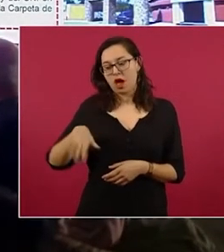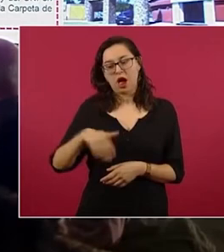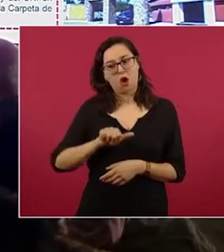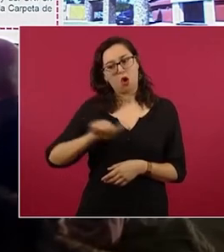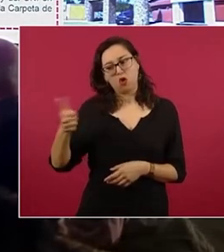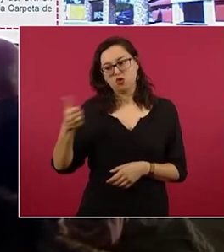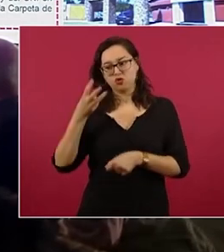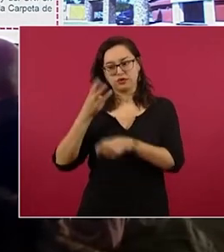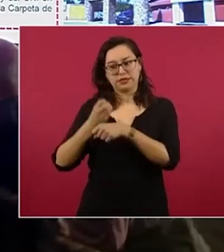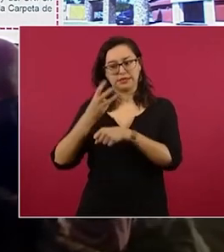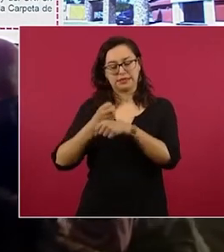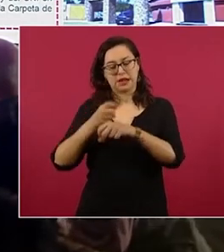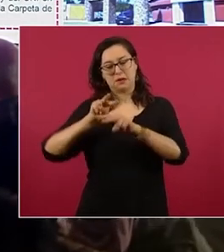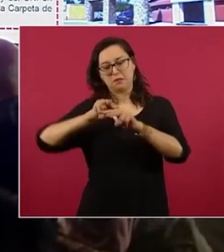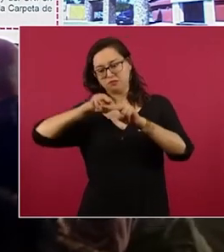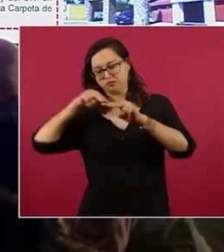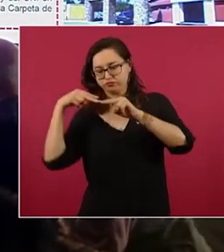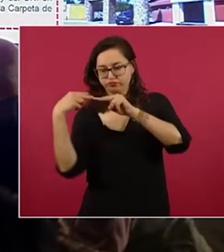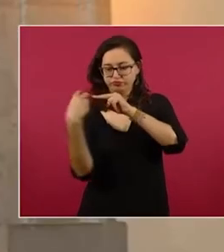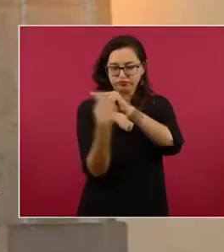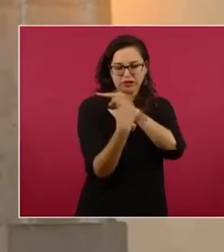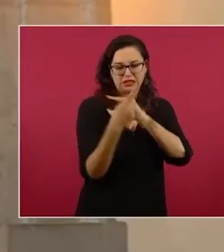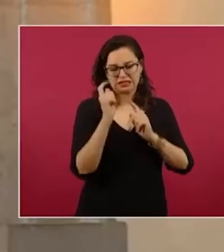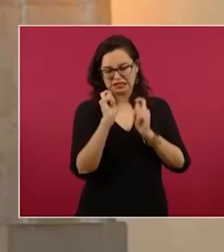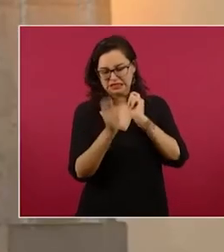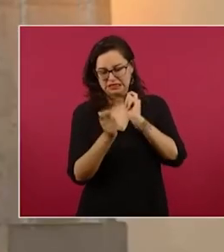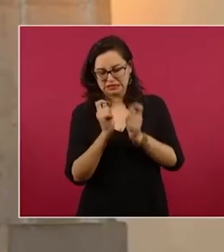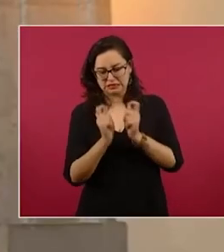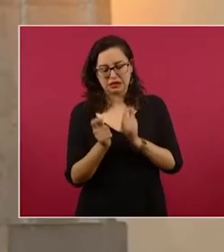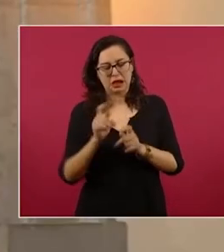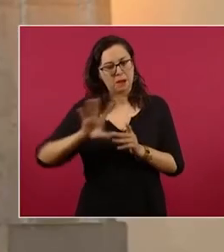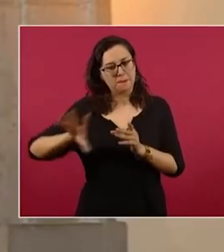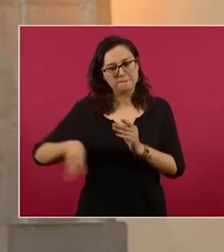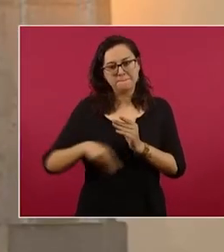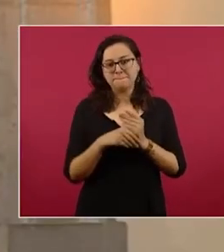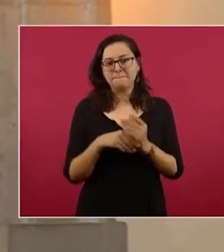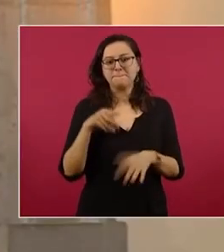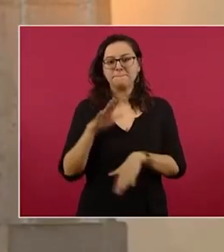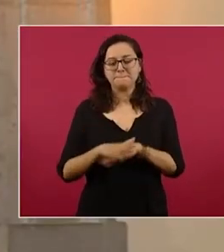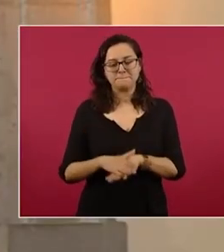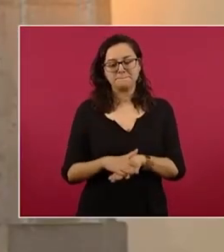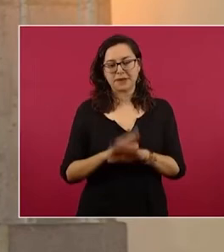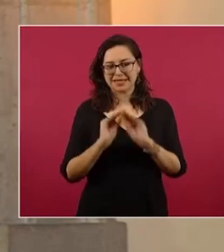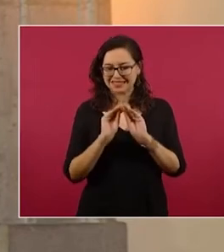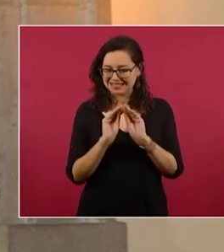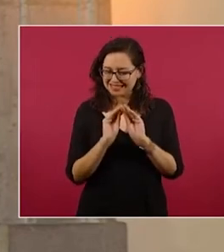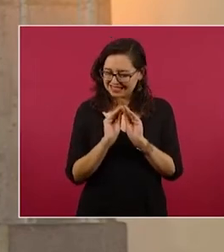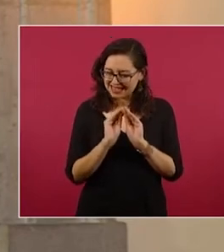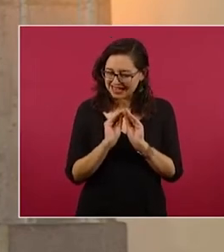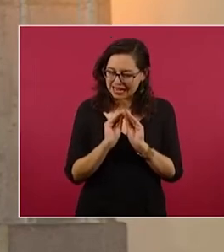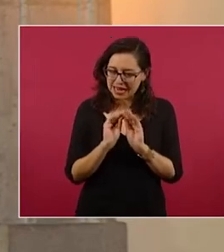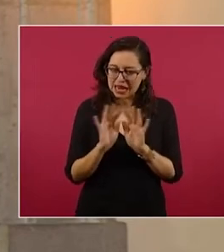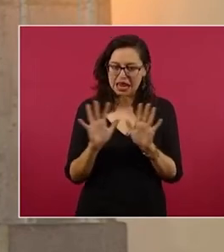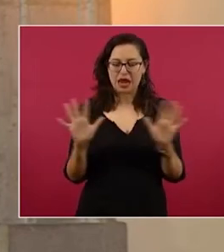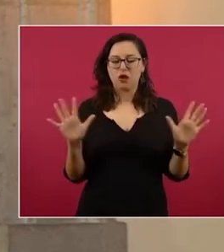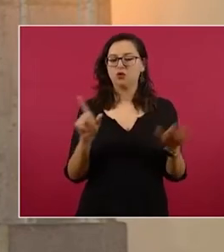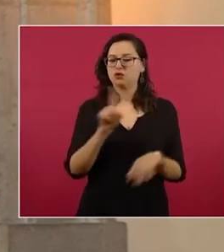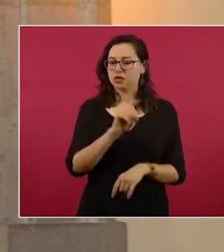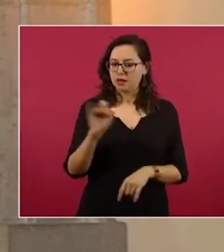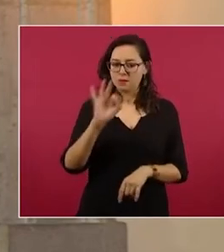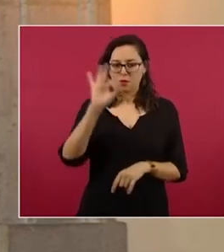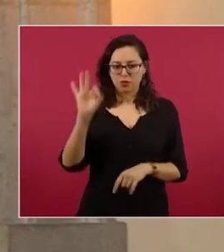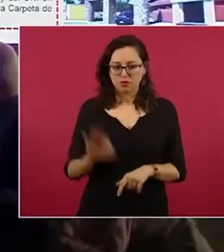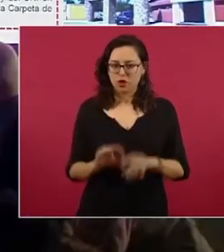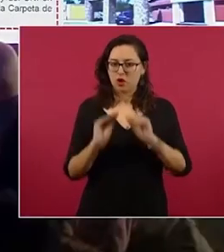dictamen para poder robustecer el análisis y poder esclarecer total y absolutamente cuál